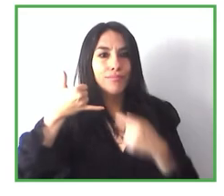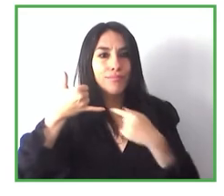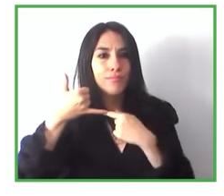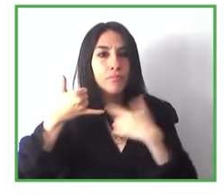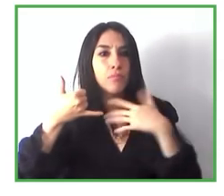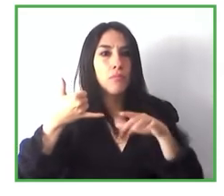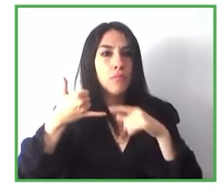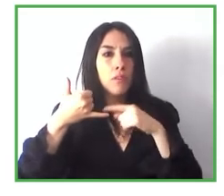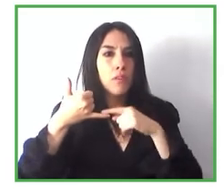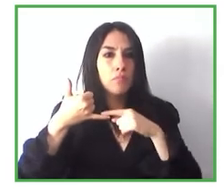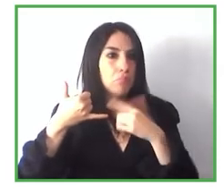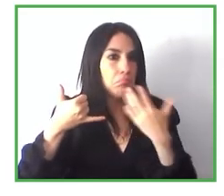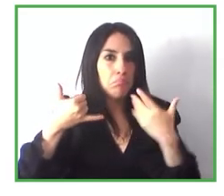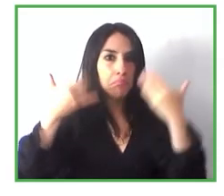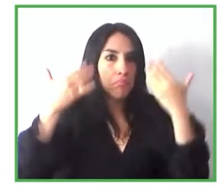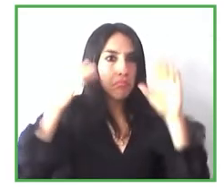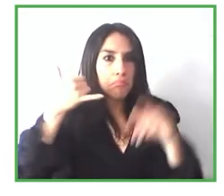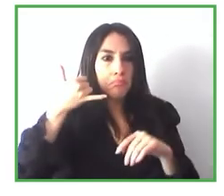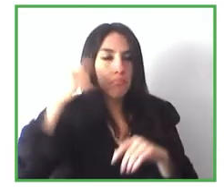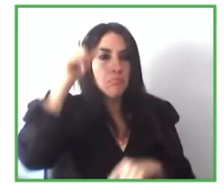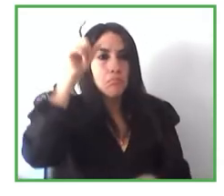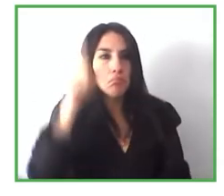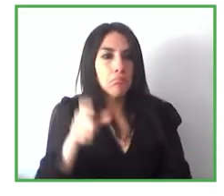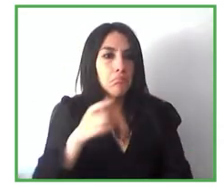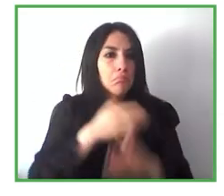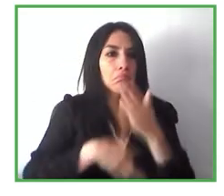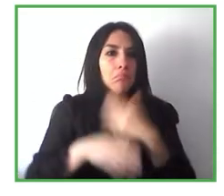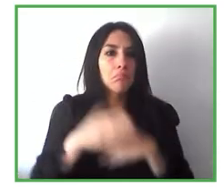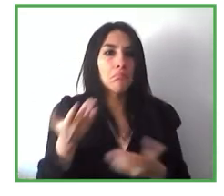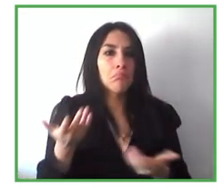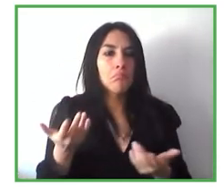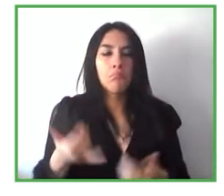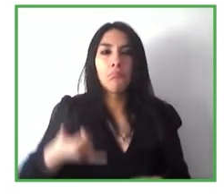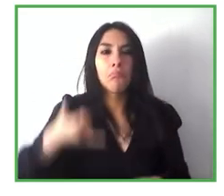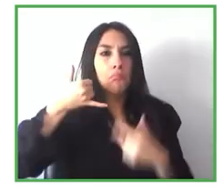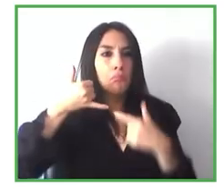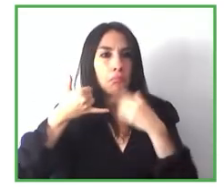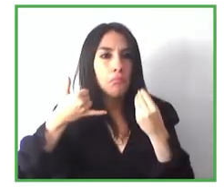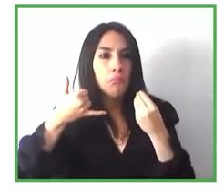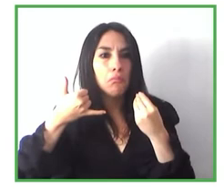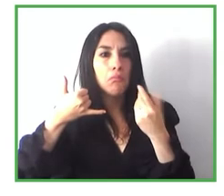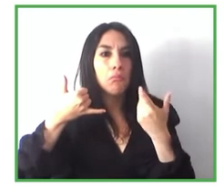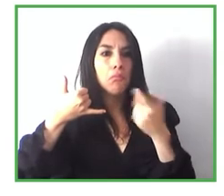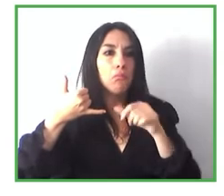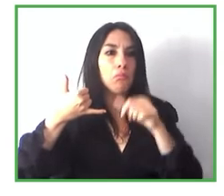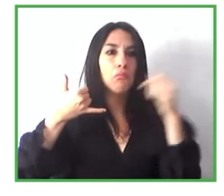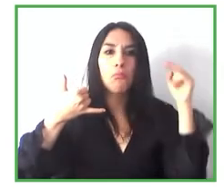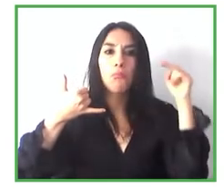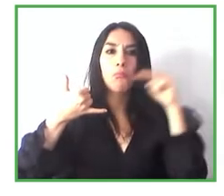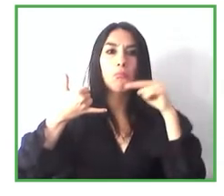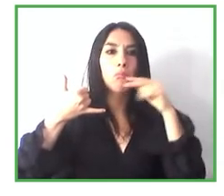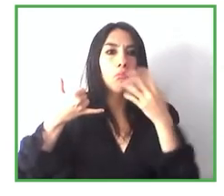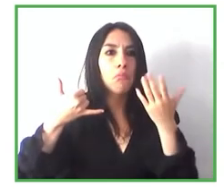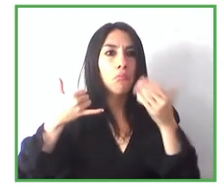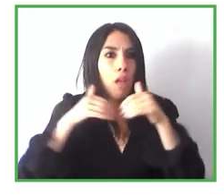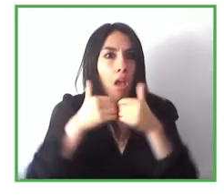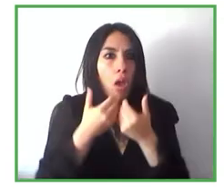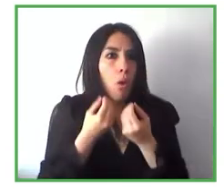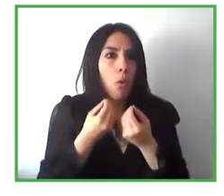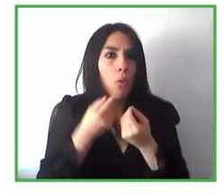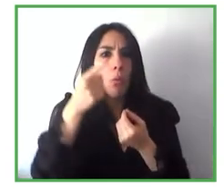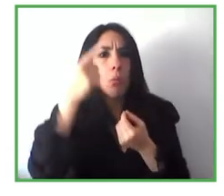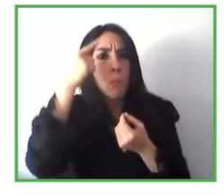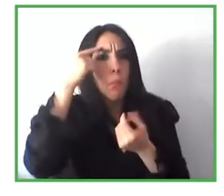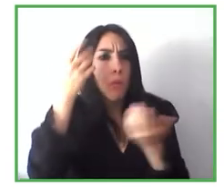persona con discapacidad visual pues cómo tenéis previsto resolver o qué pensáis hacer en este respecto Sí, muy bien